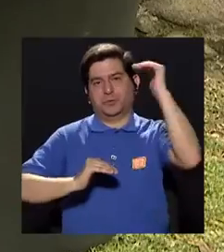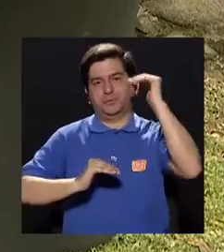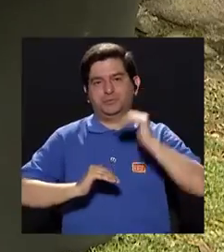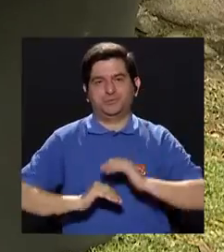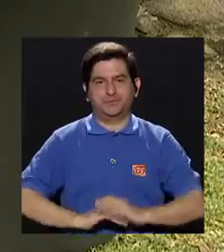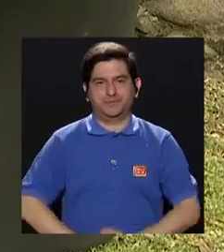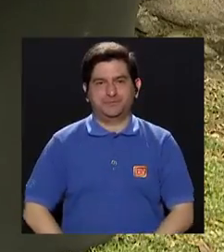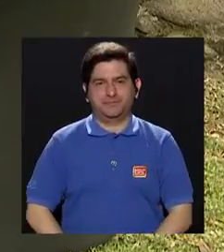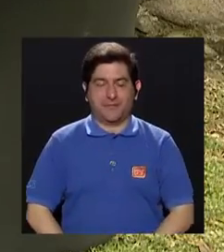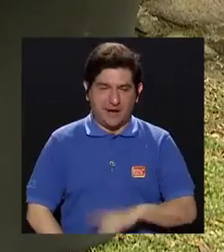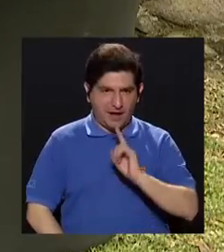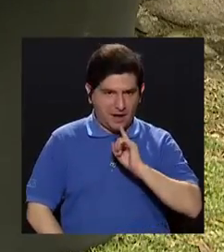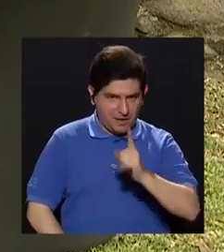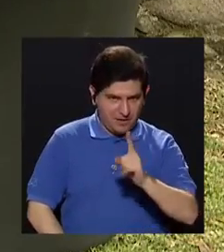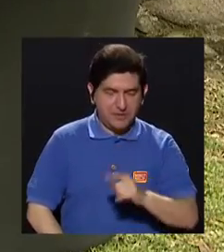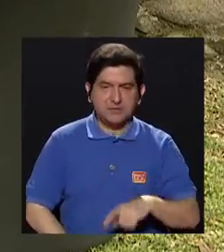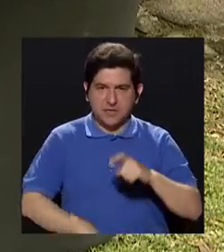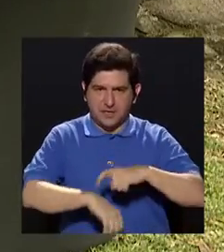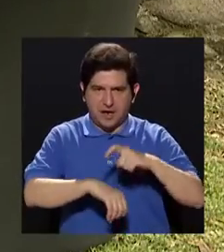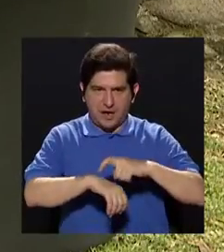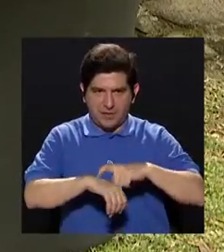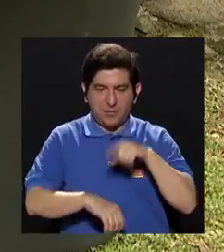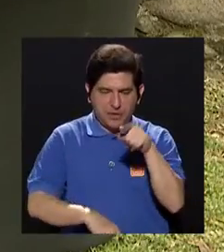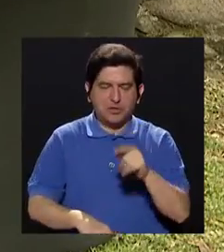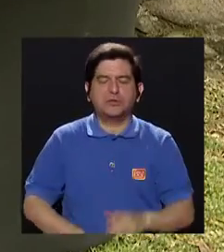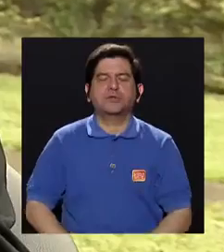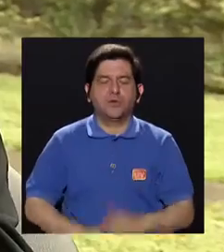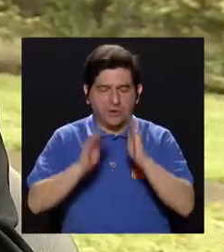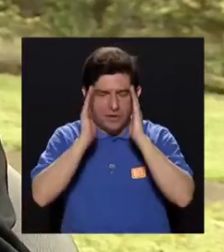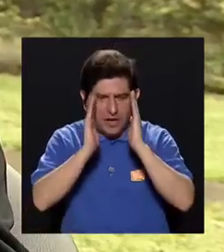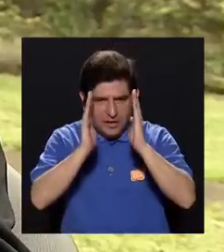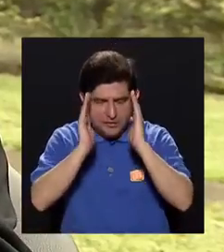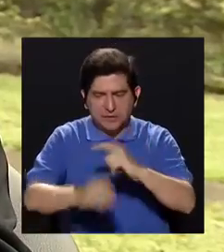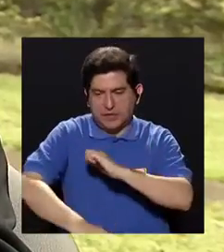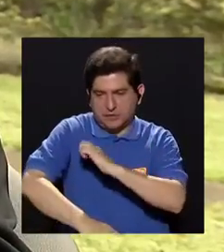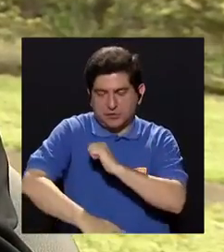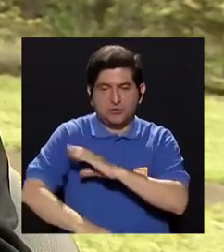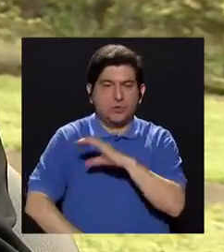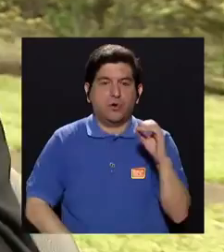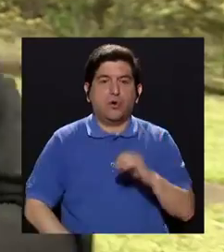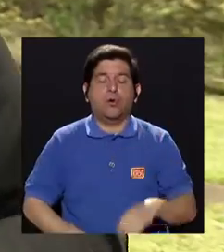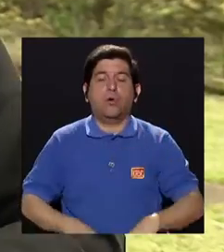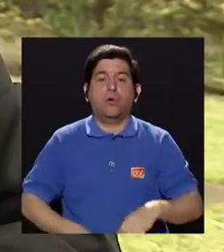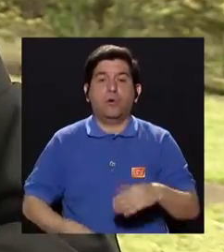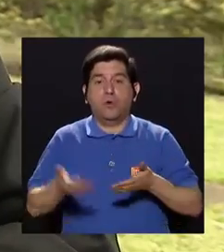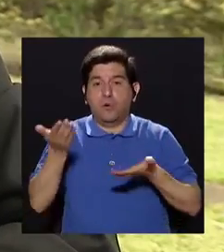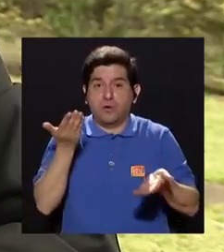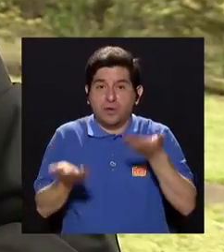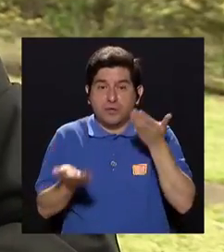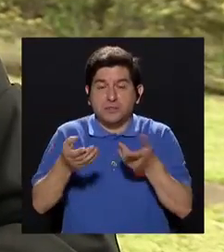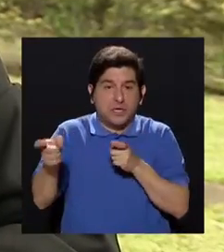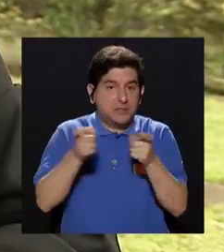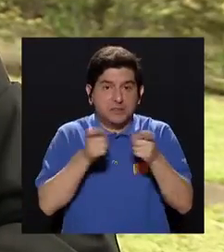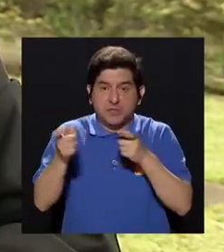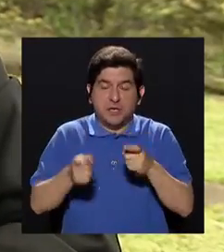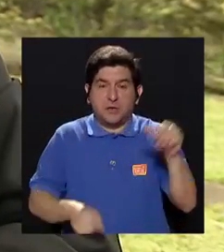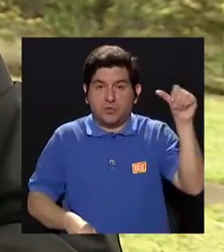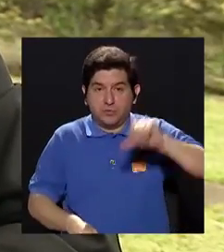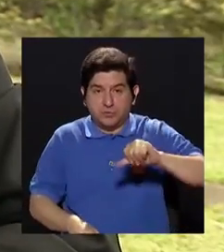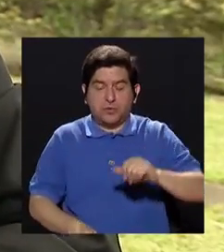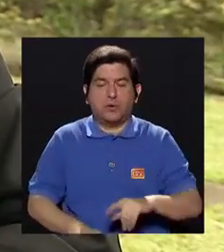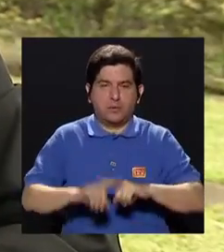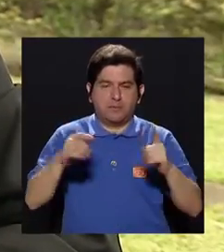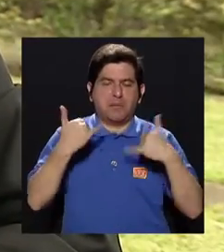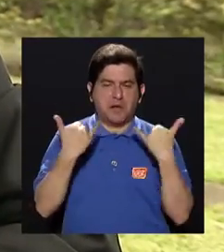aumentan la presión arterial. Entonces, hay que decirle que cuando lo tome, esté al tanto de la presión para ver si no se descontrola. Pero